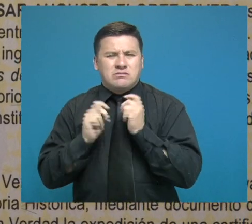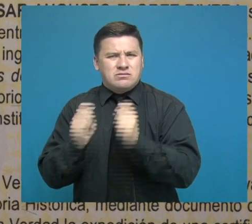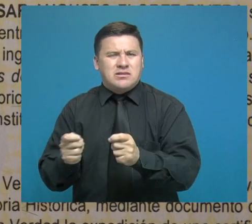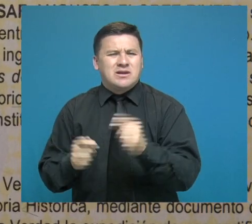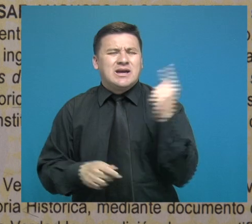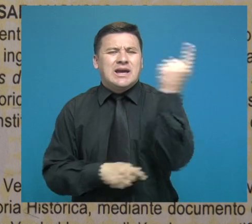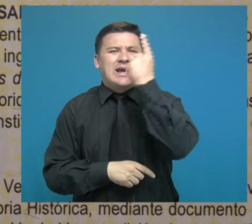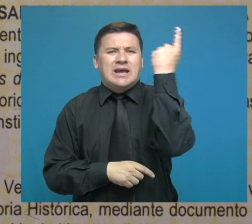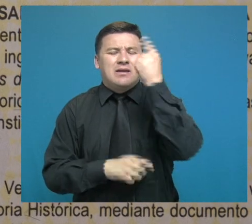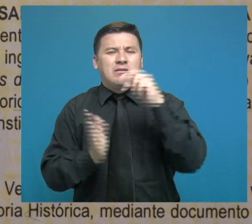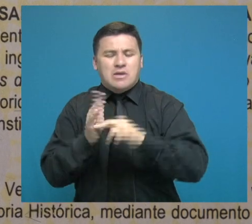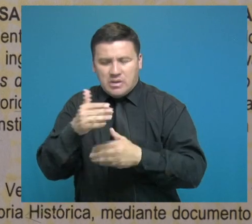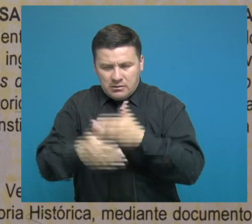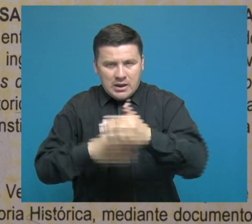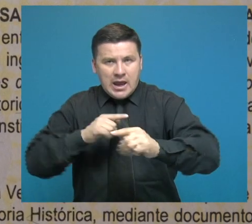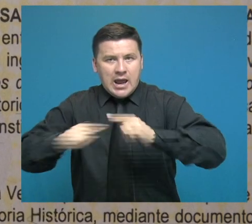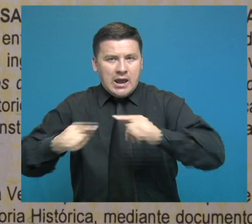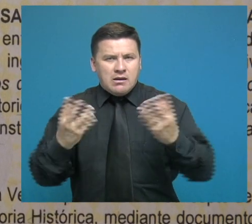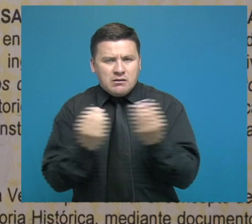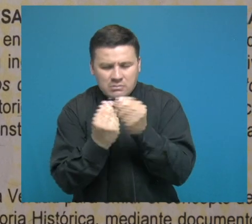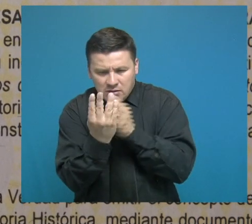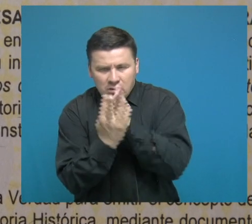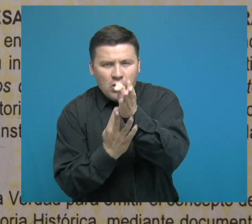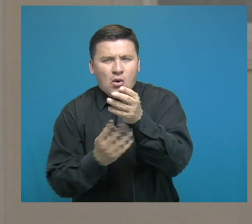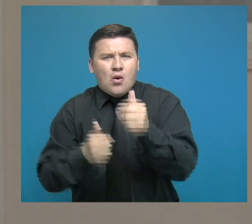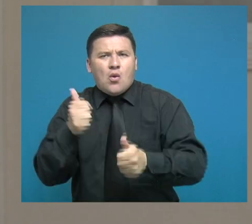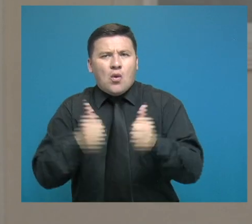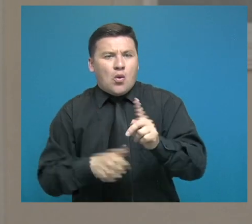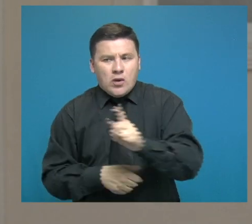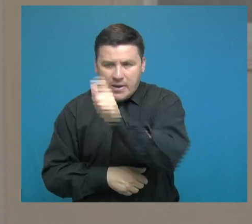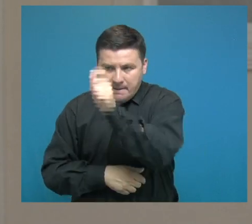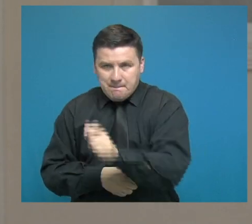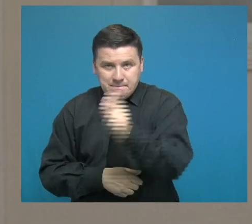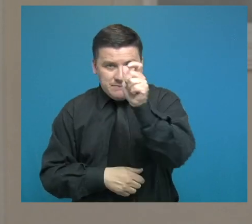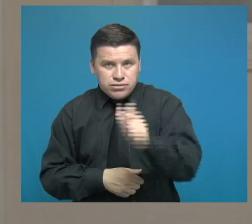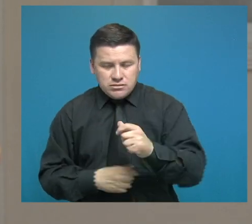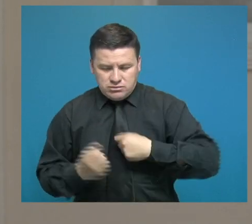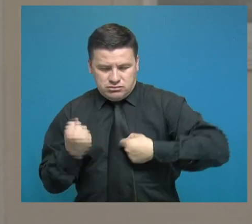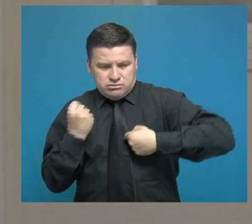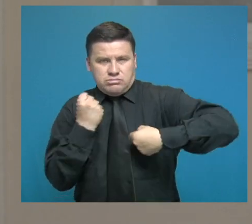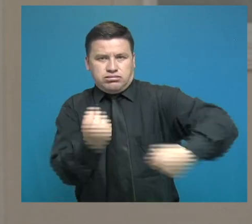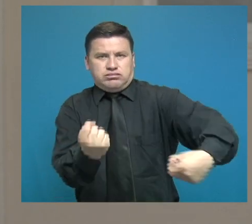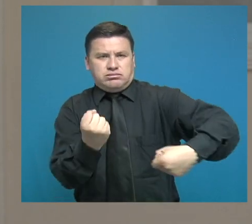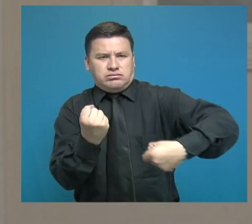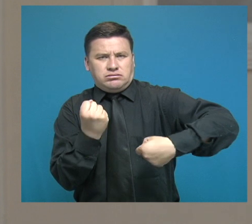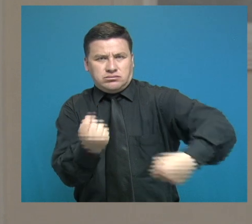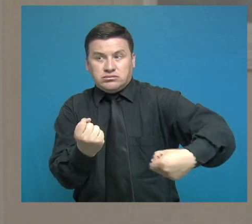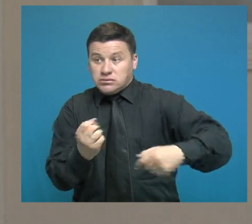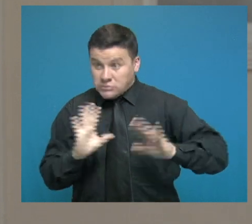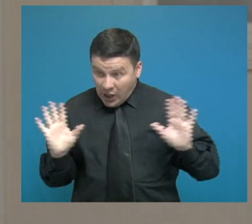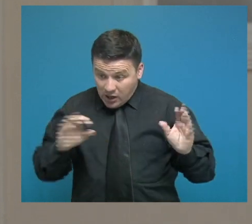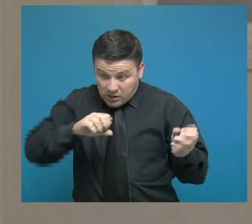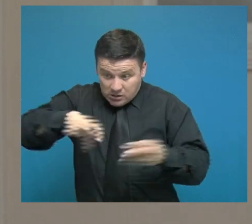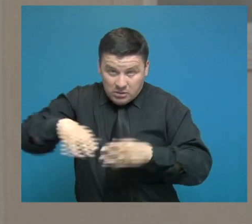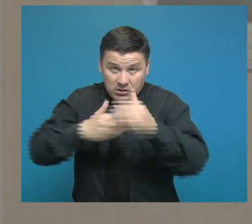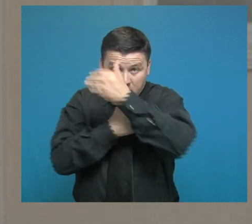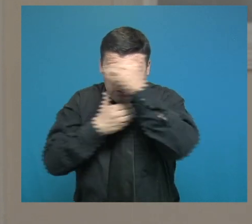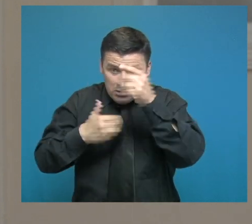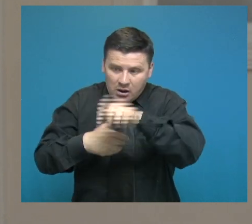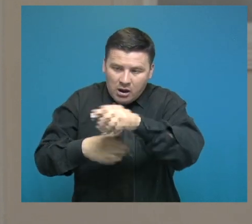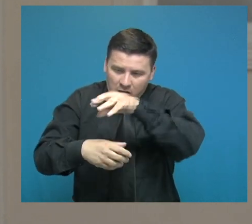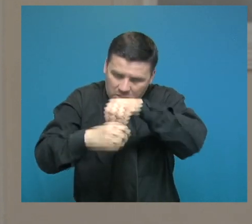que hemos llamado de manera general, el proceso administrativo a través del cual una persona desmovilizada va a acceder al